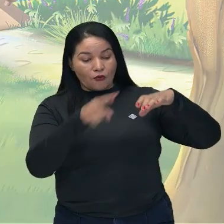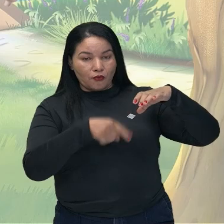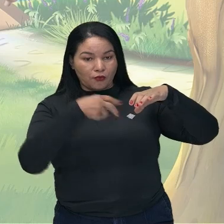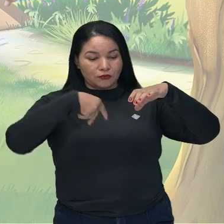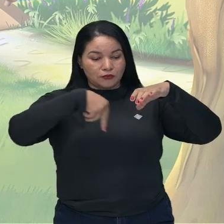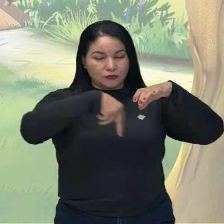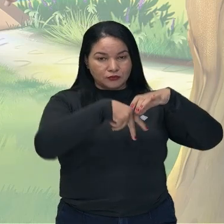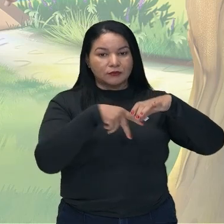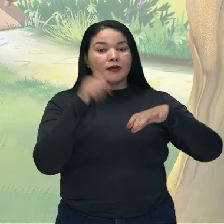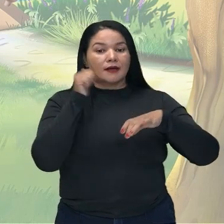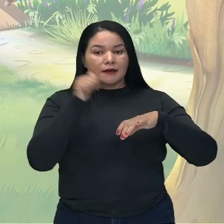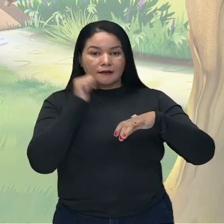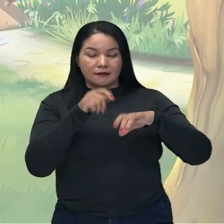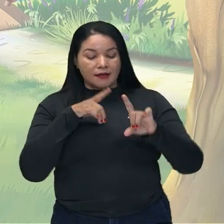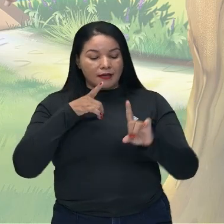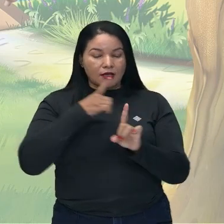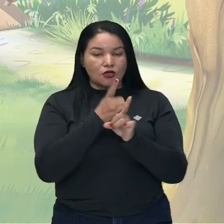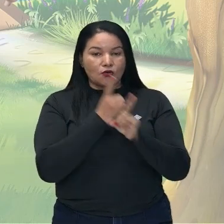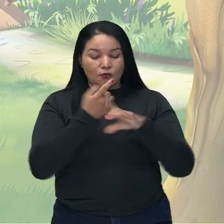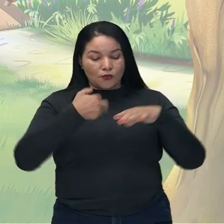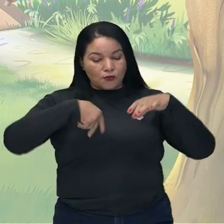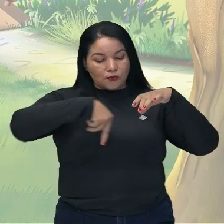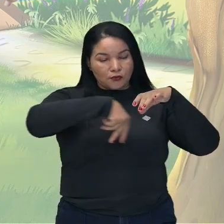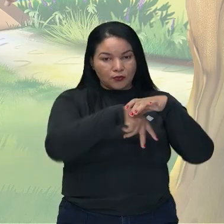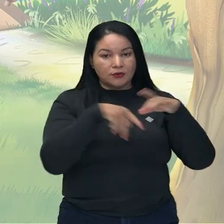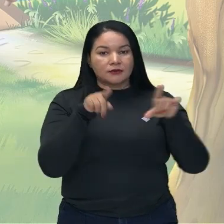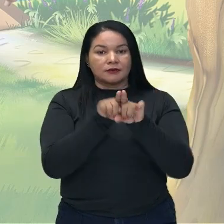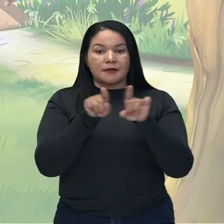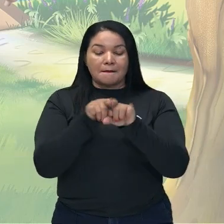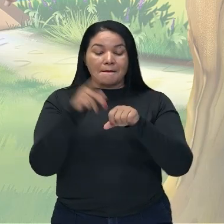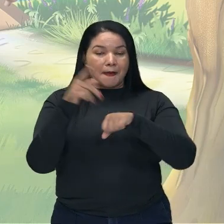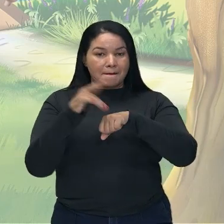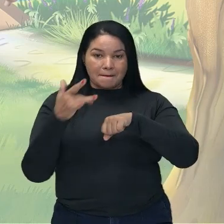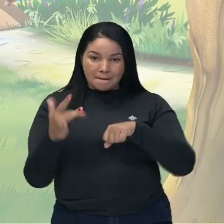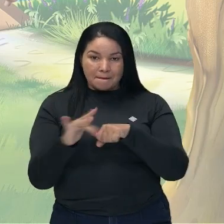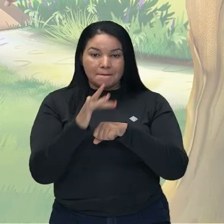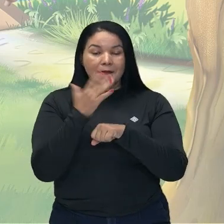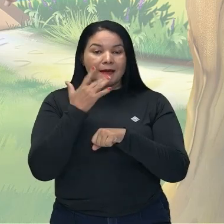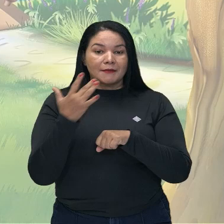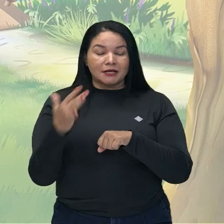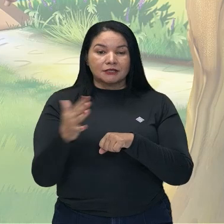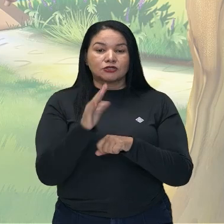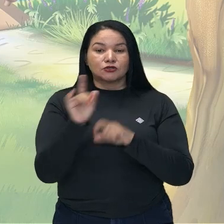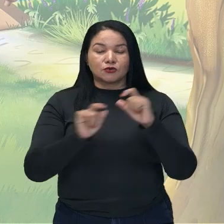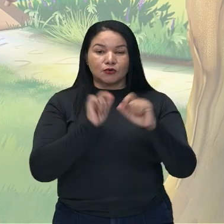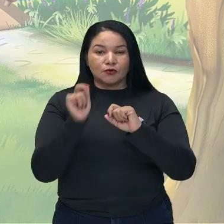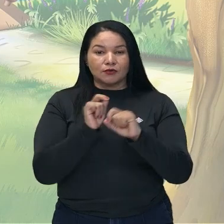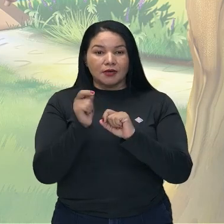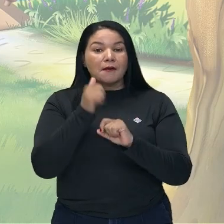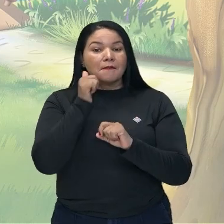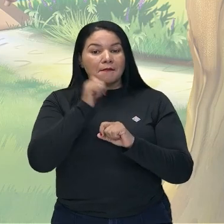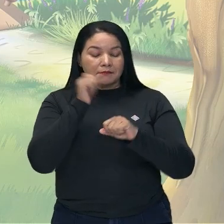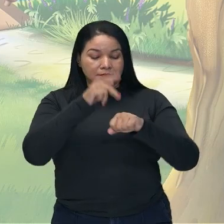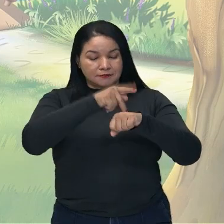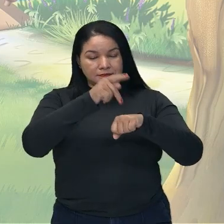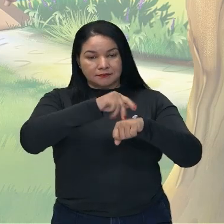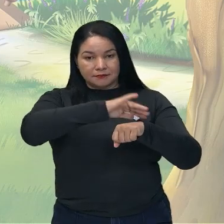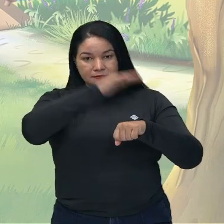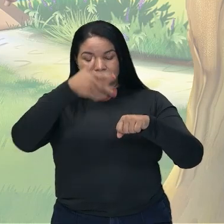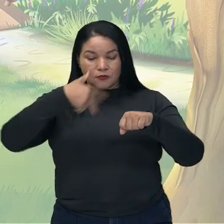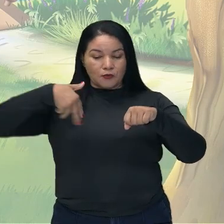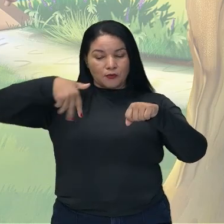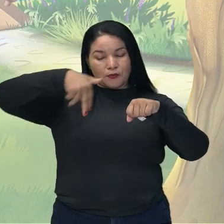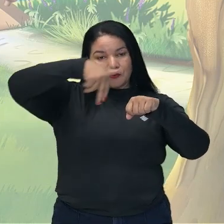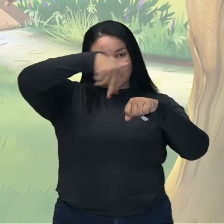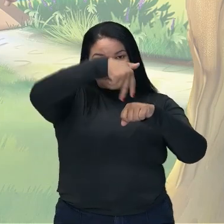espacio, la montaña más alta, que es donde Alicia sube y se encuentra con el